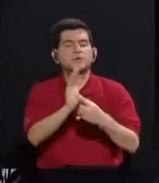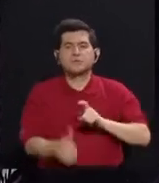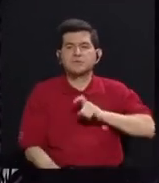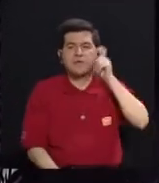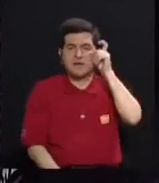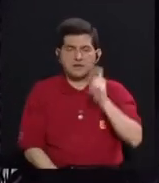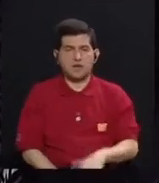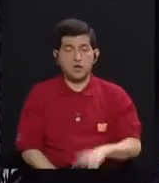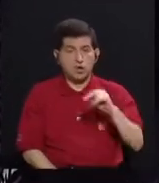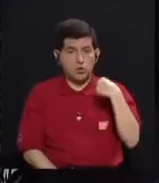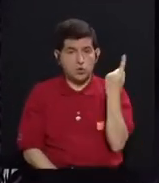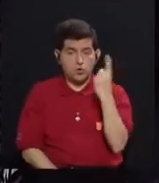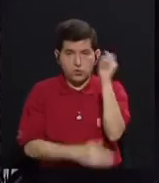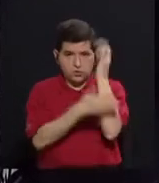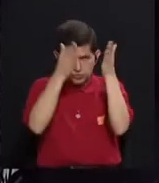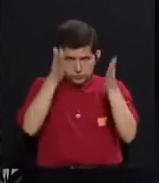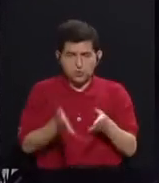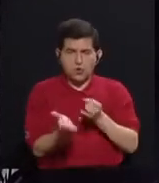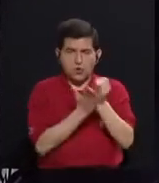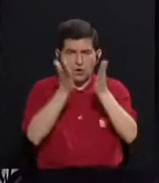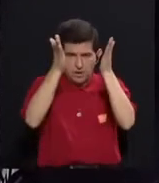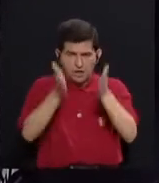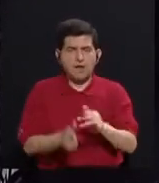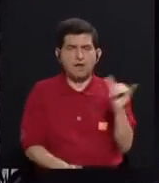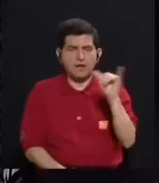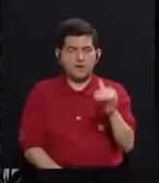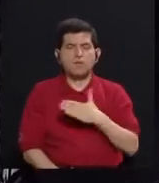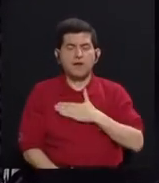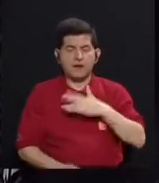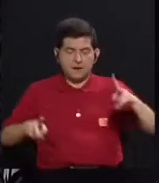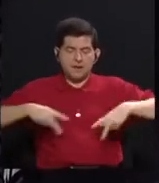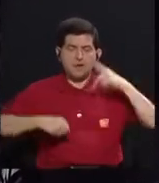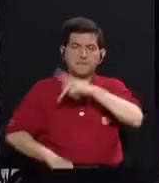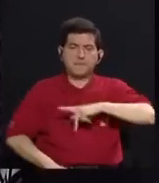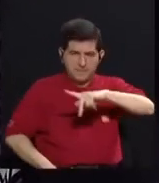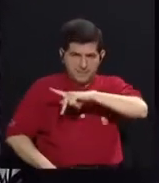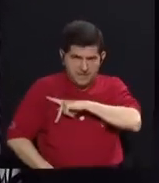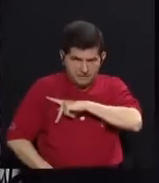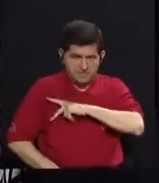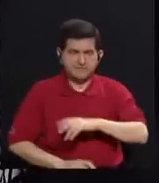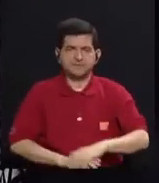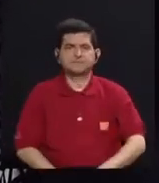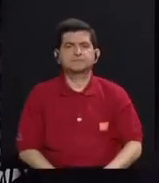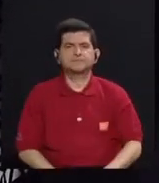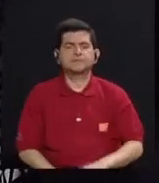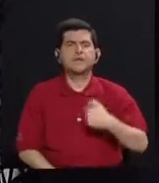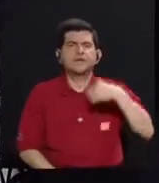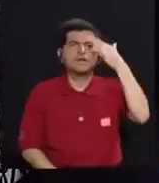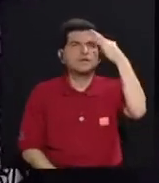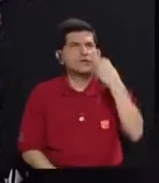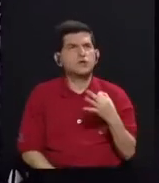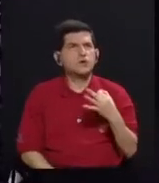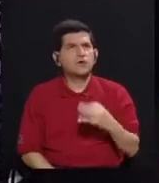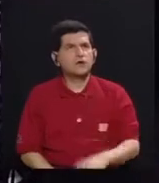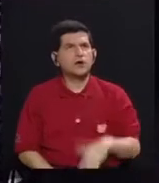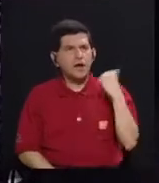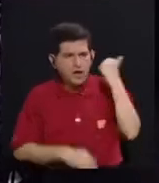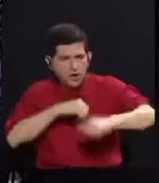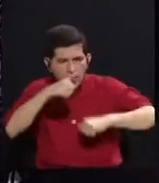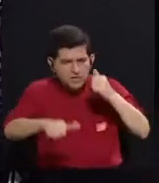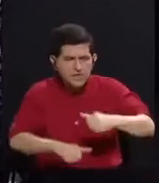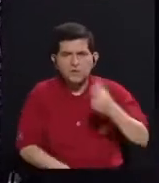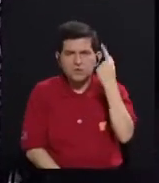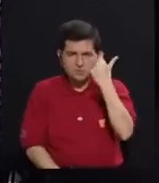no solo como artista y como investigadora, sino también en mi vida personal. Y creo que esa lucha por